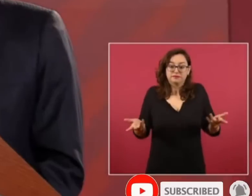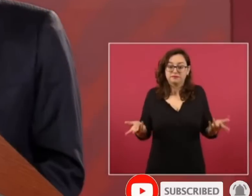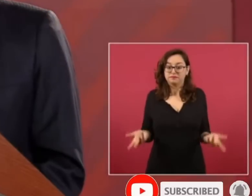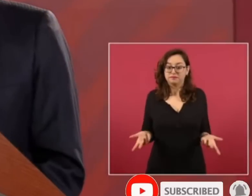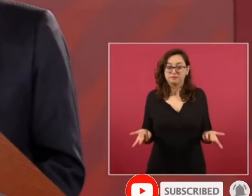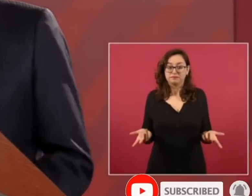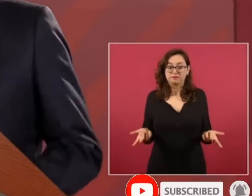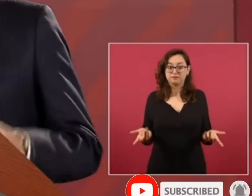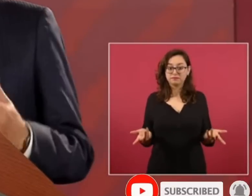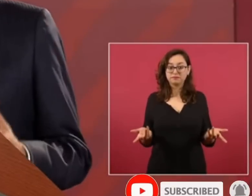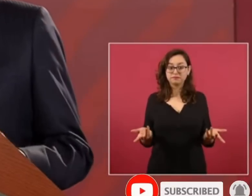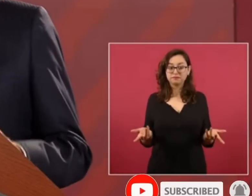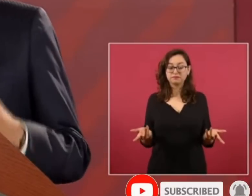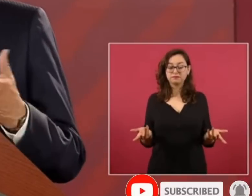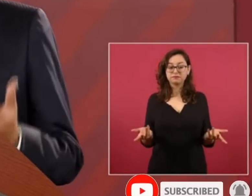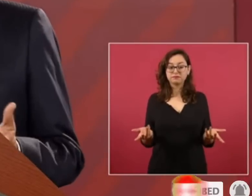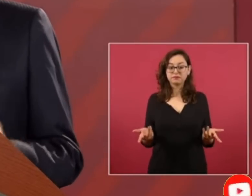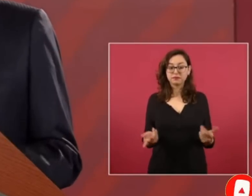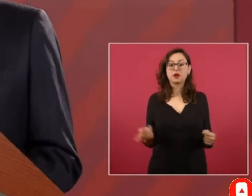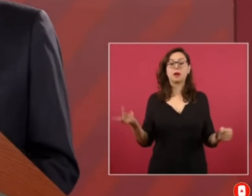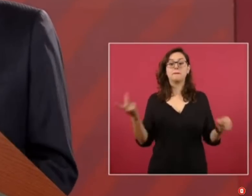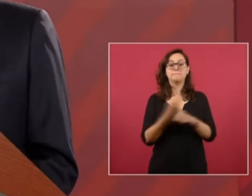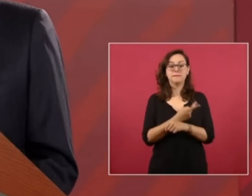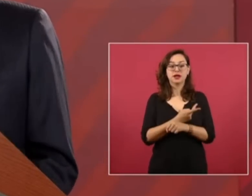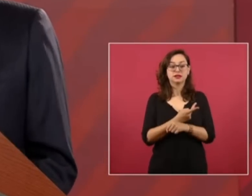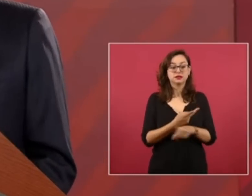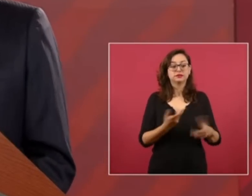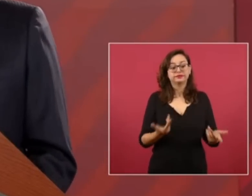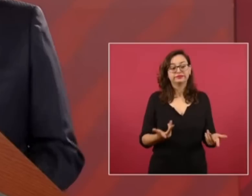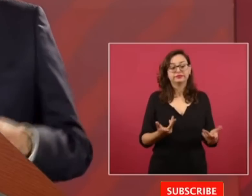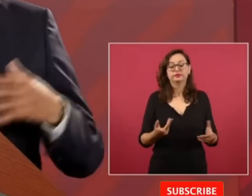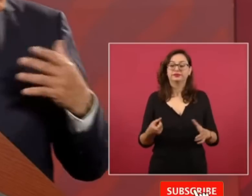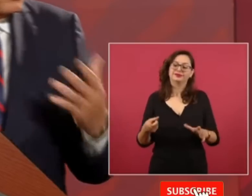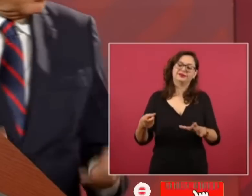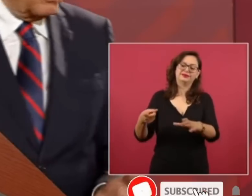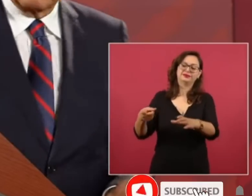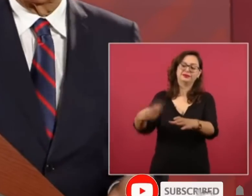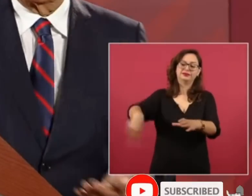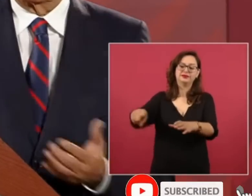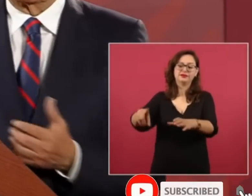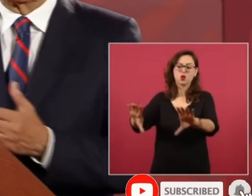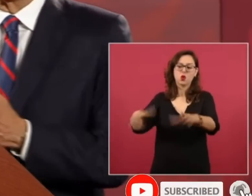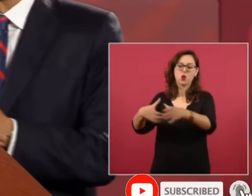los adversarios nuestros, como no han podido